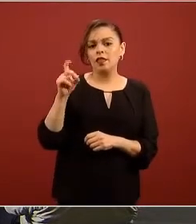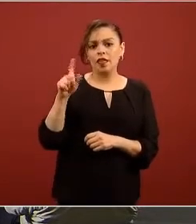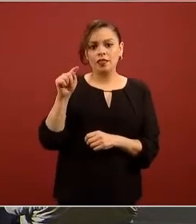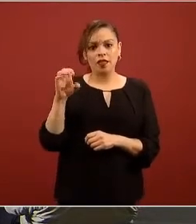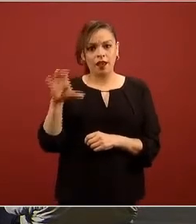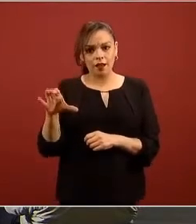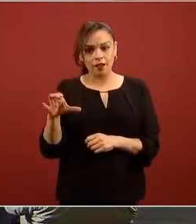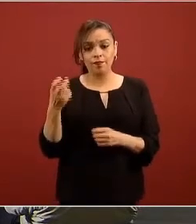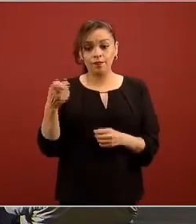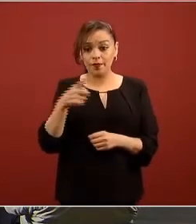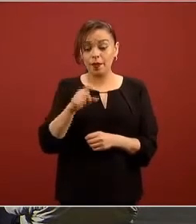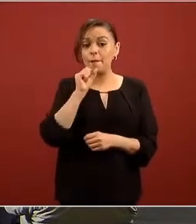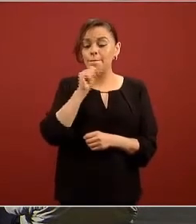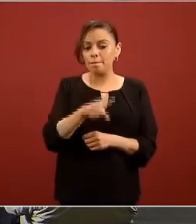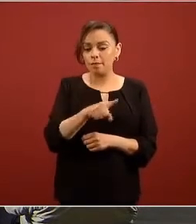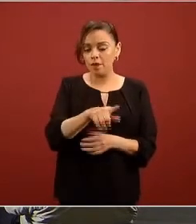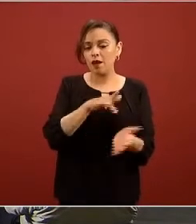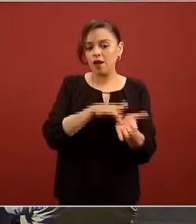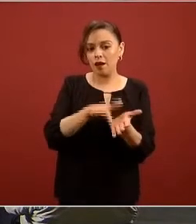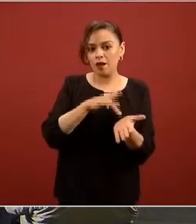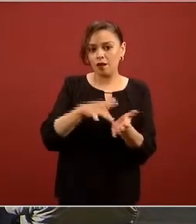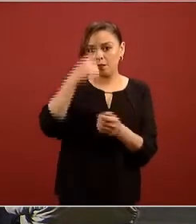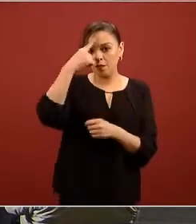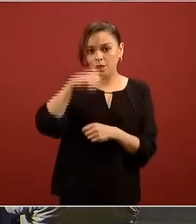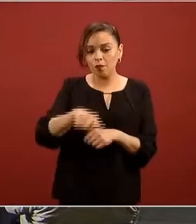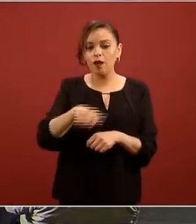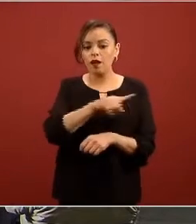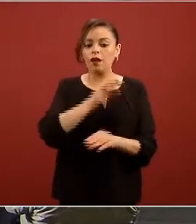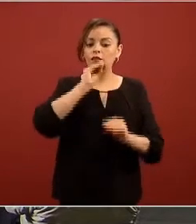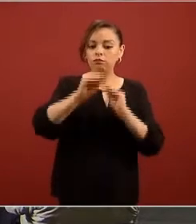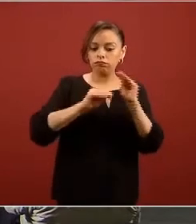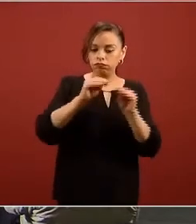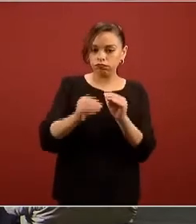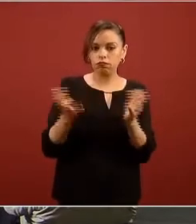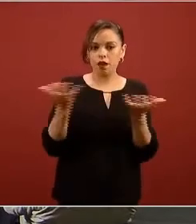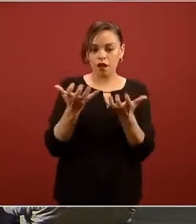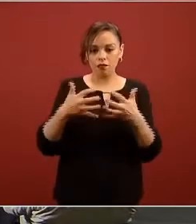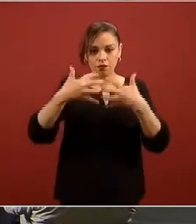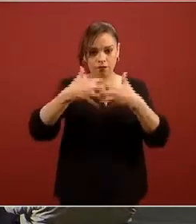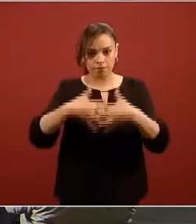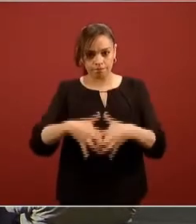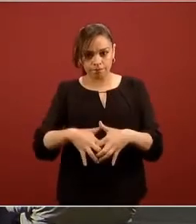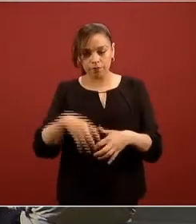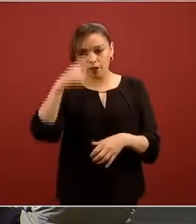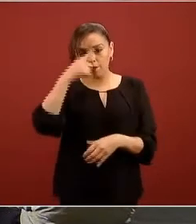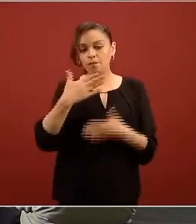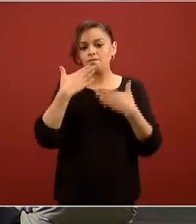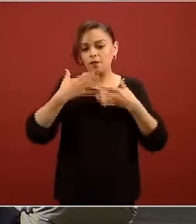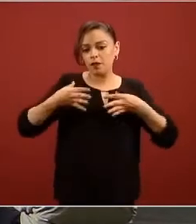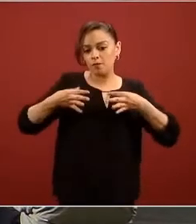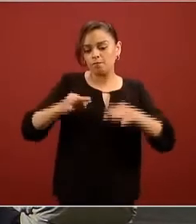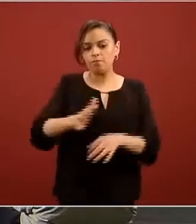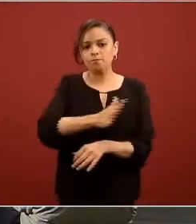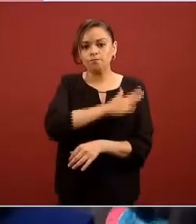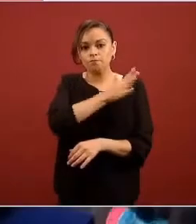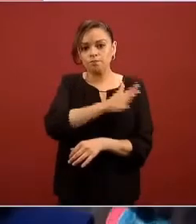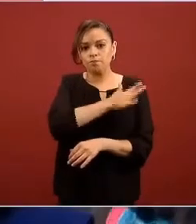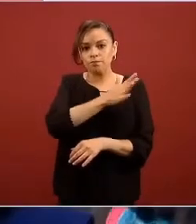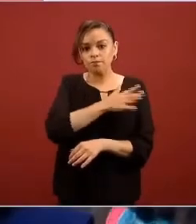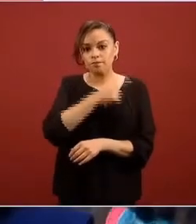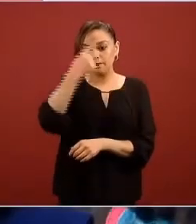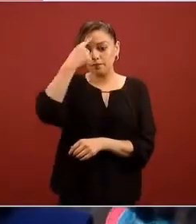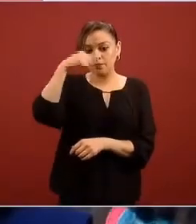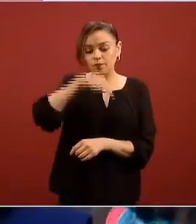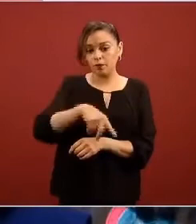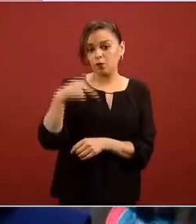van a colaborar en el seguimiento de ensamblaje para asegurar la calidad en términos de la seguridad